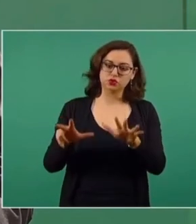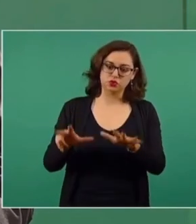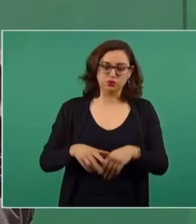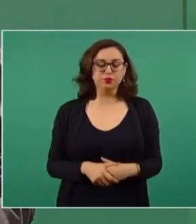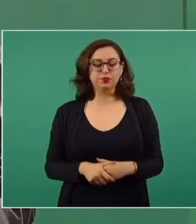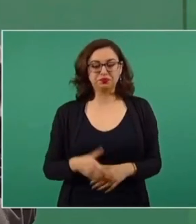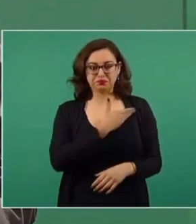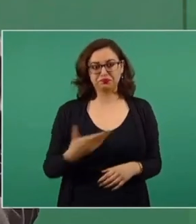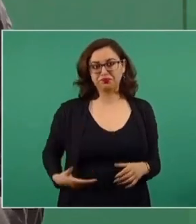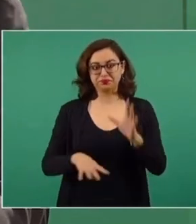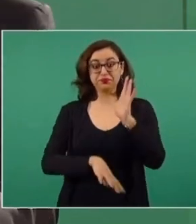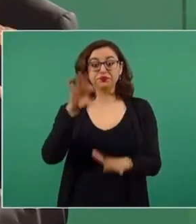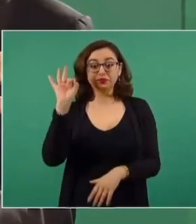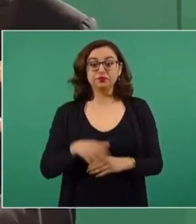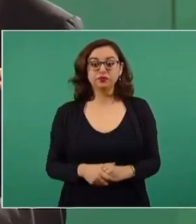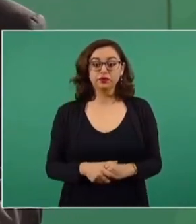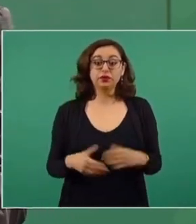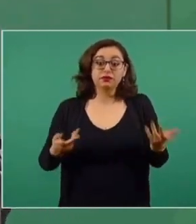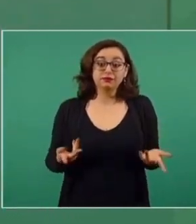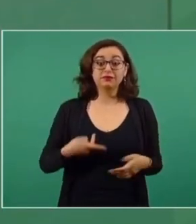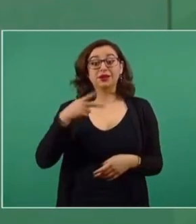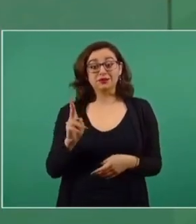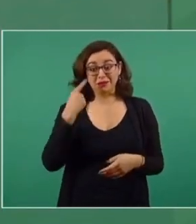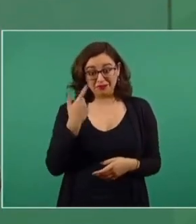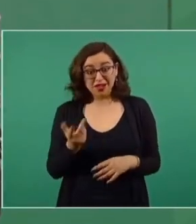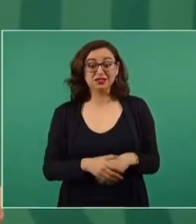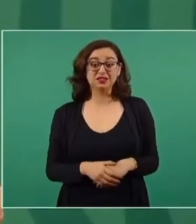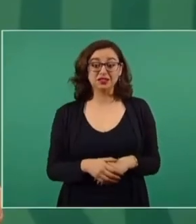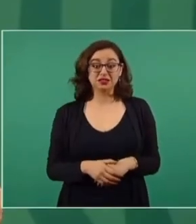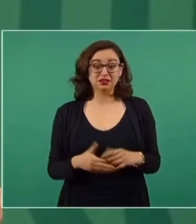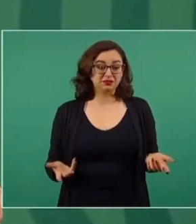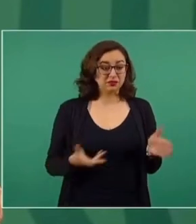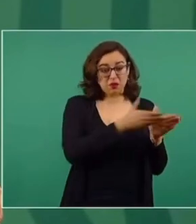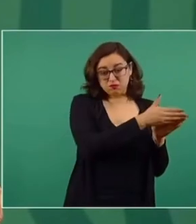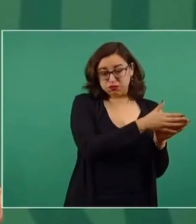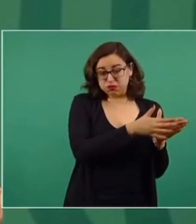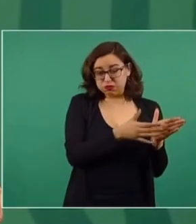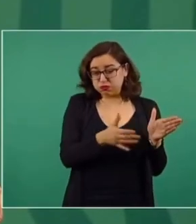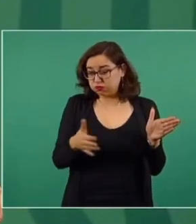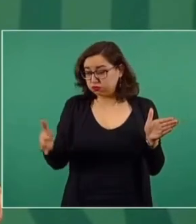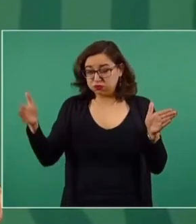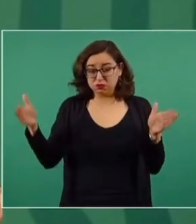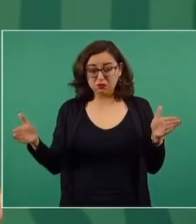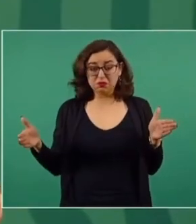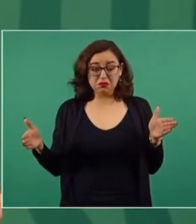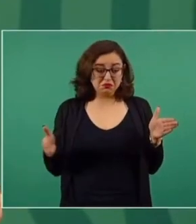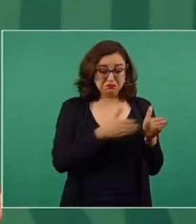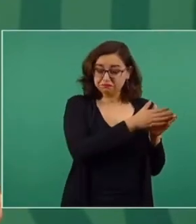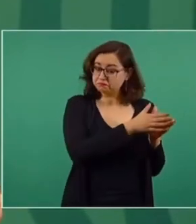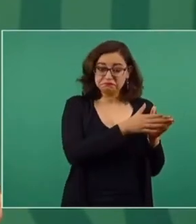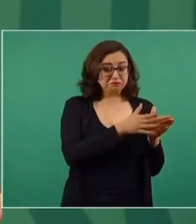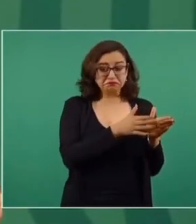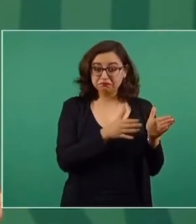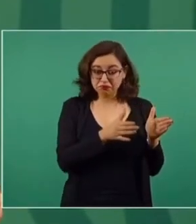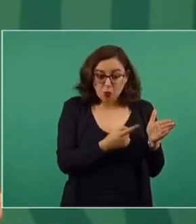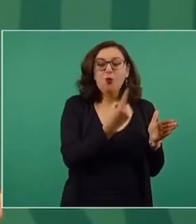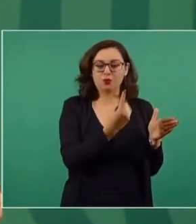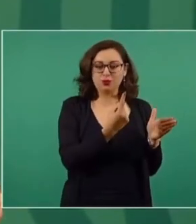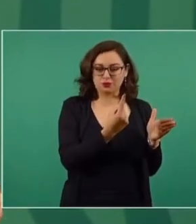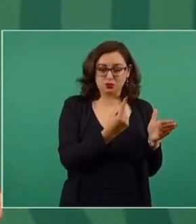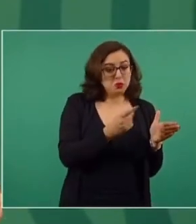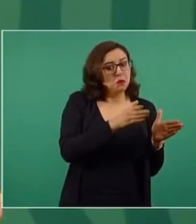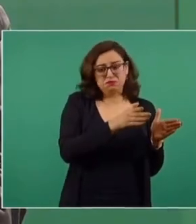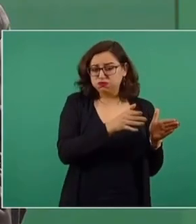2018. Pero estamos hablando de momentos estelares. Por siglos no ha habido